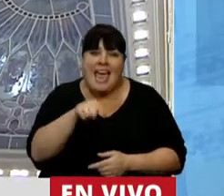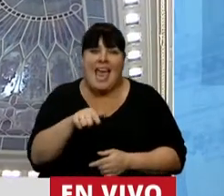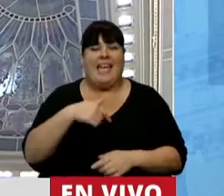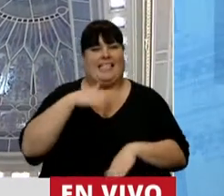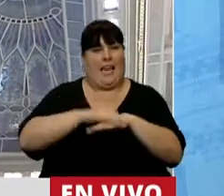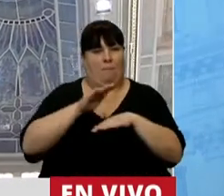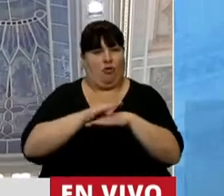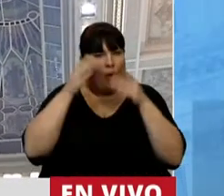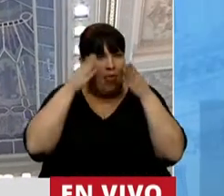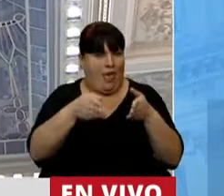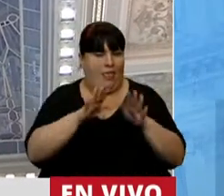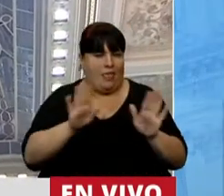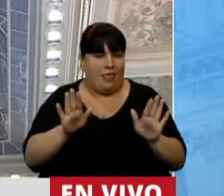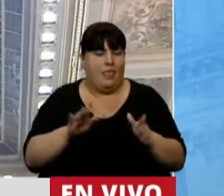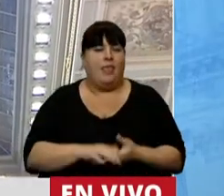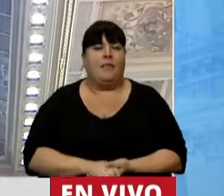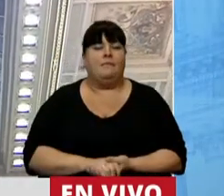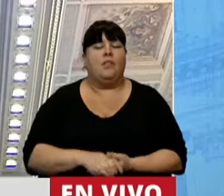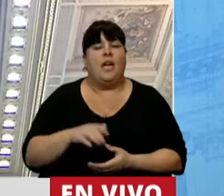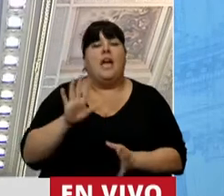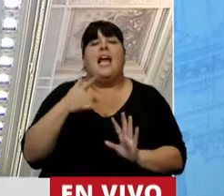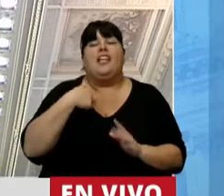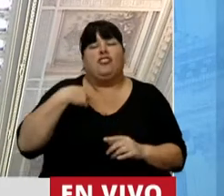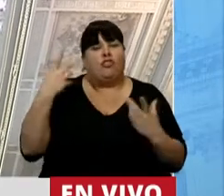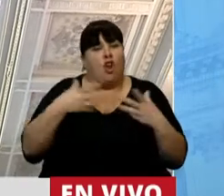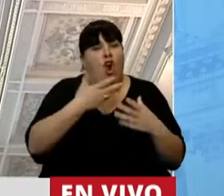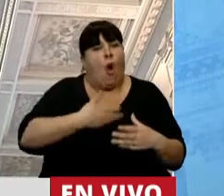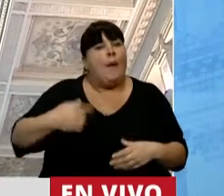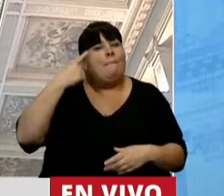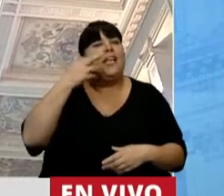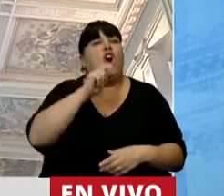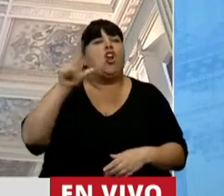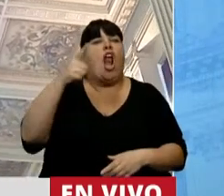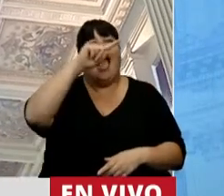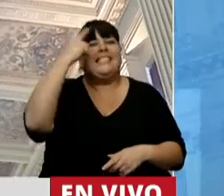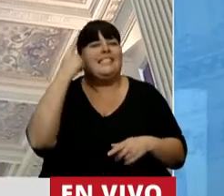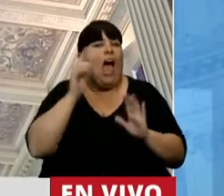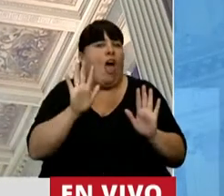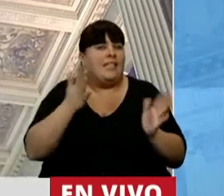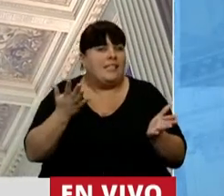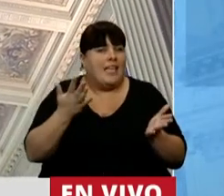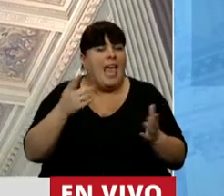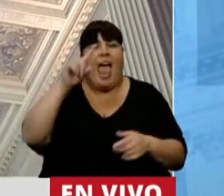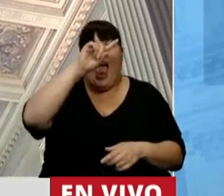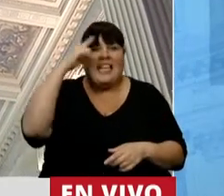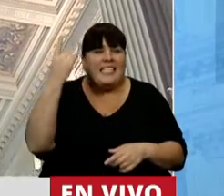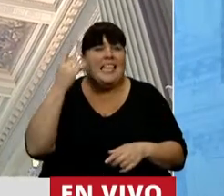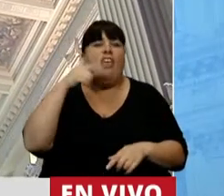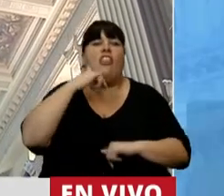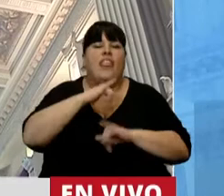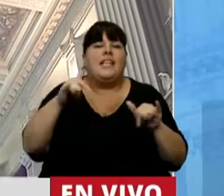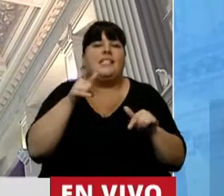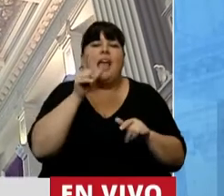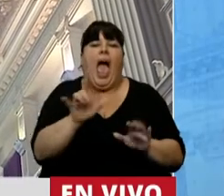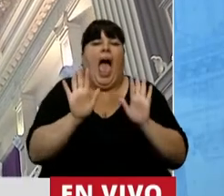responsabilidad. Así interpreta este gobierno el rol del Estado, un Estado que llama las